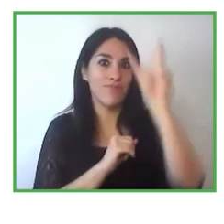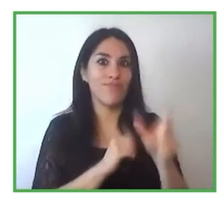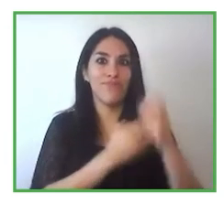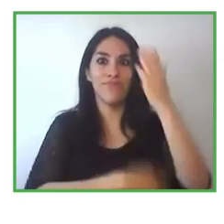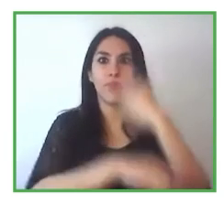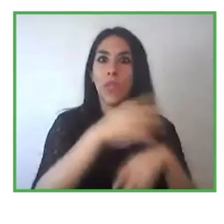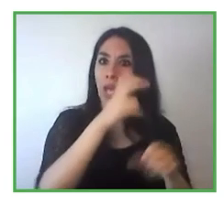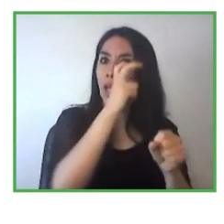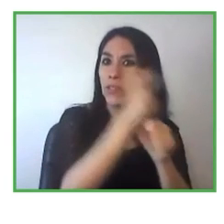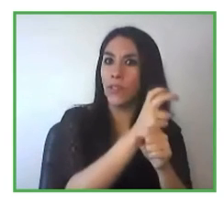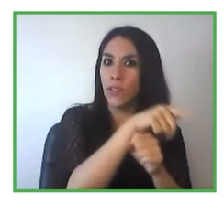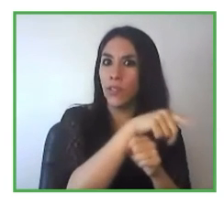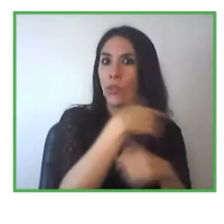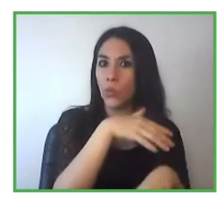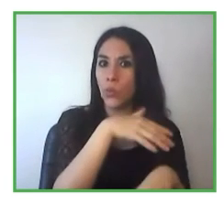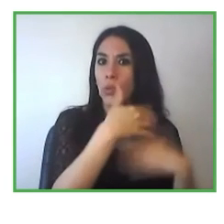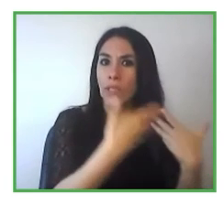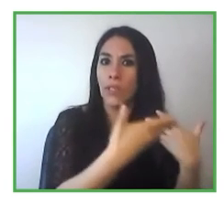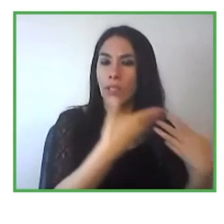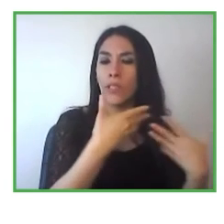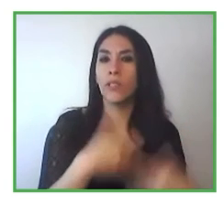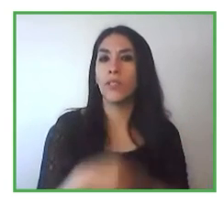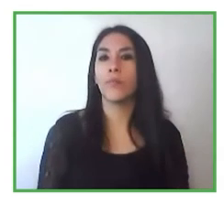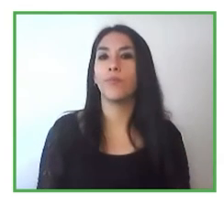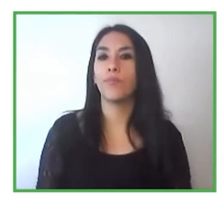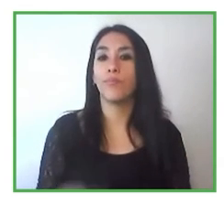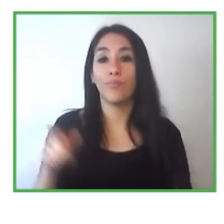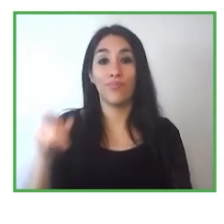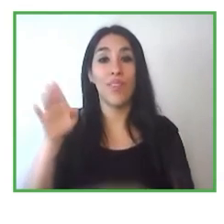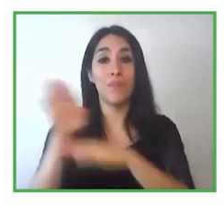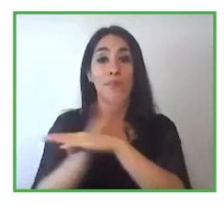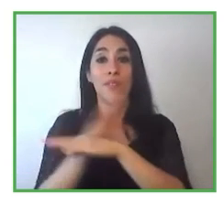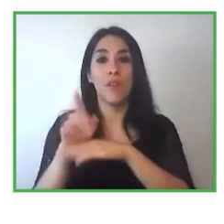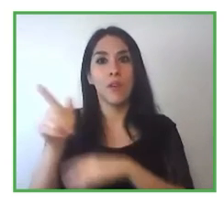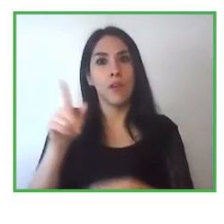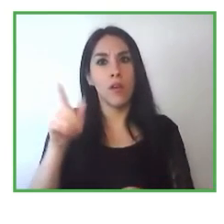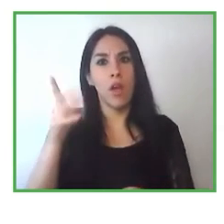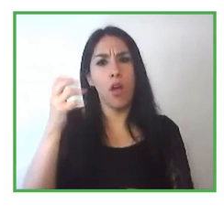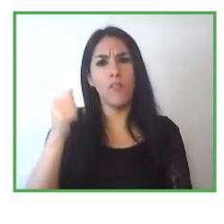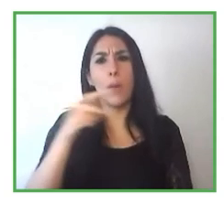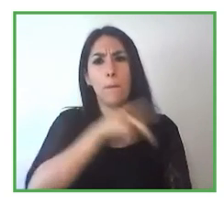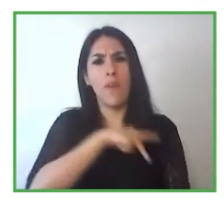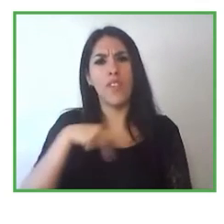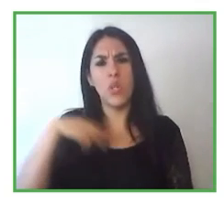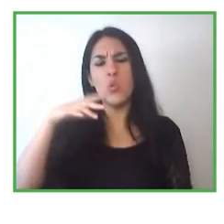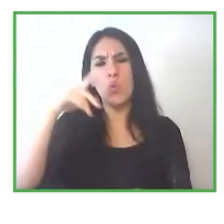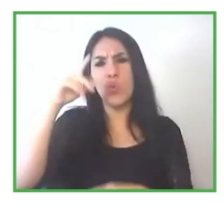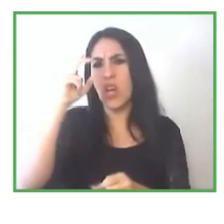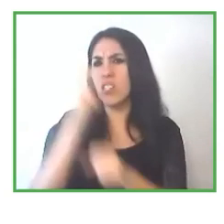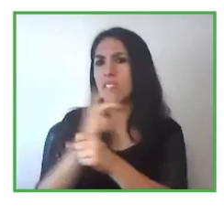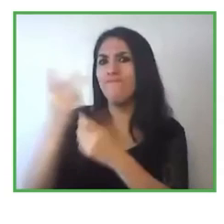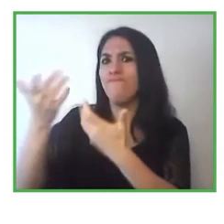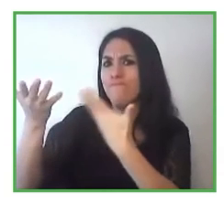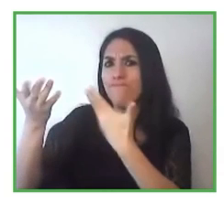diría que los desafíos para la empresa privada en este momento tienen que ver con la falta de perfiles